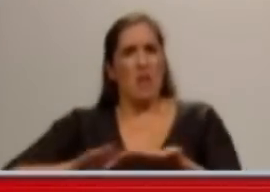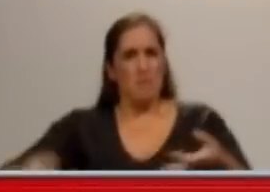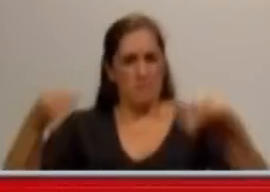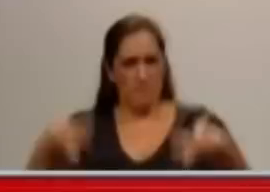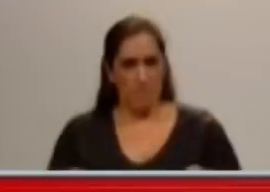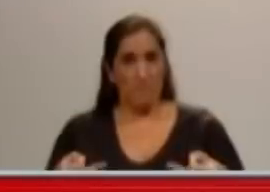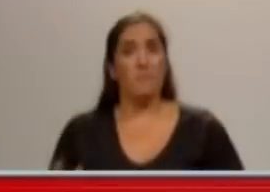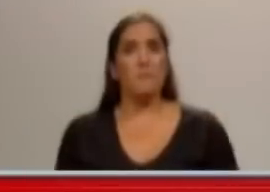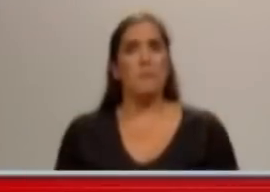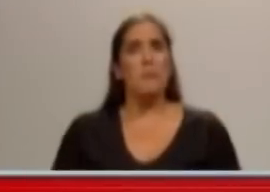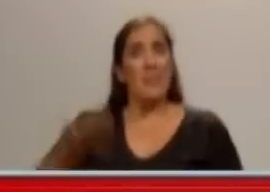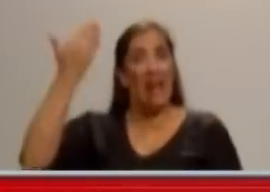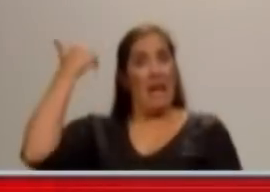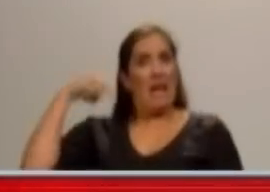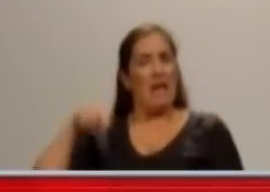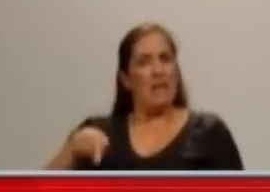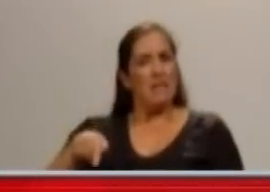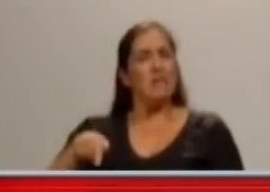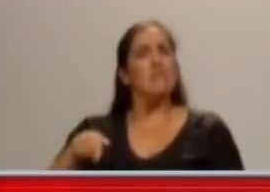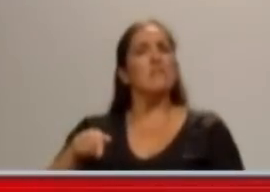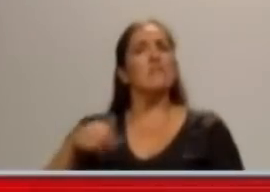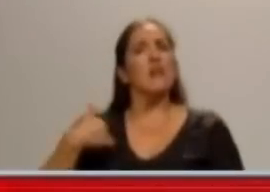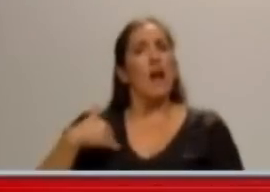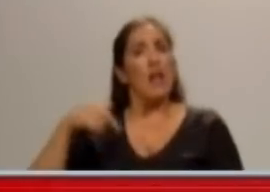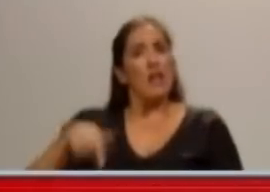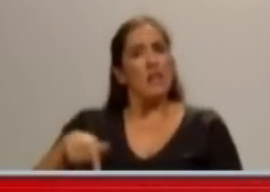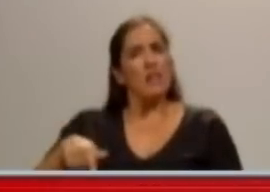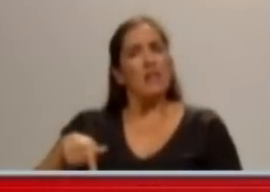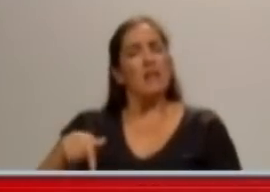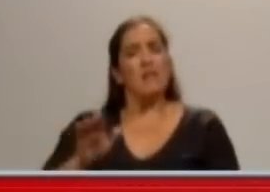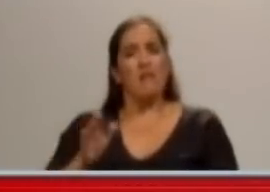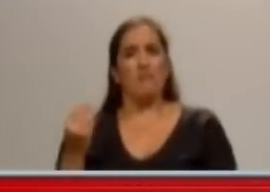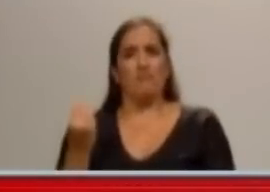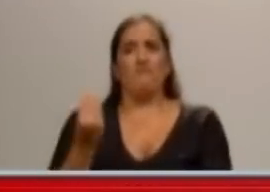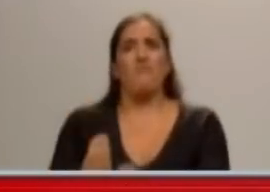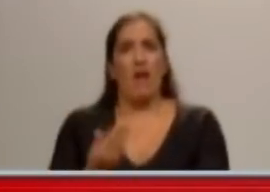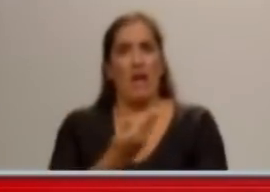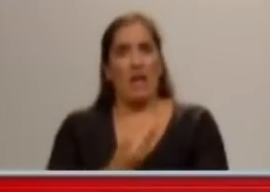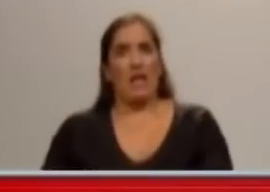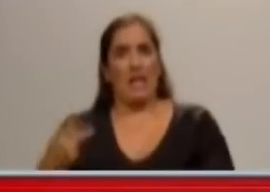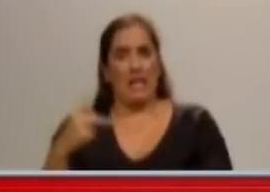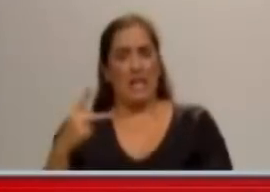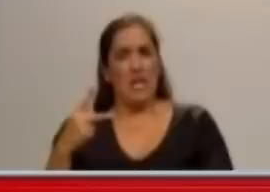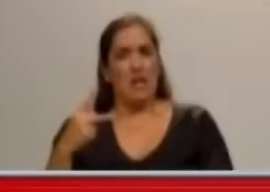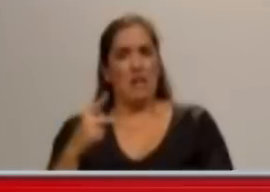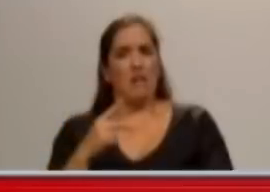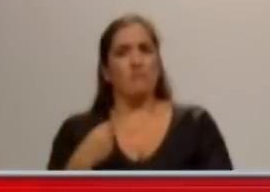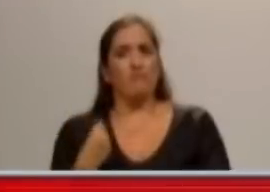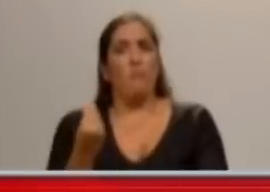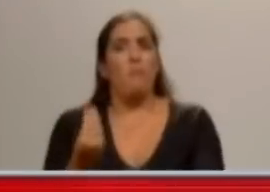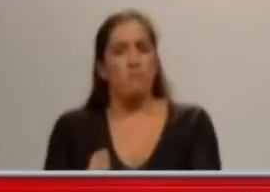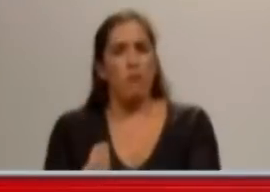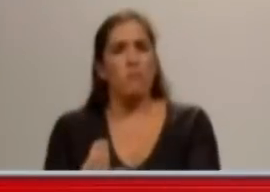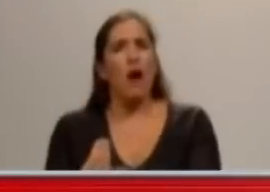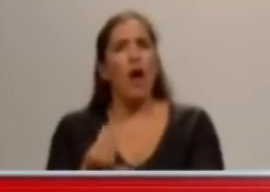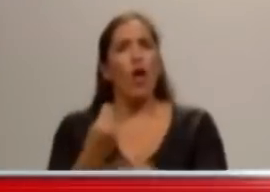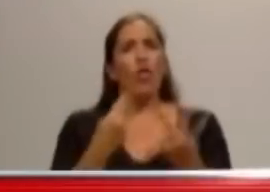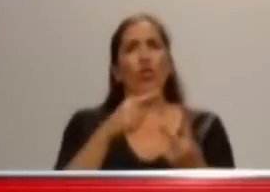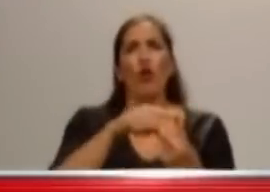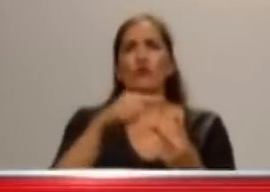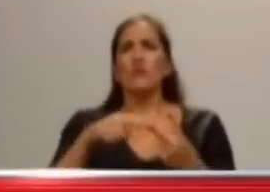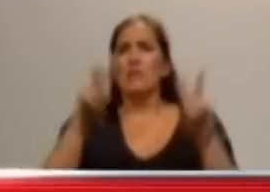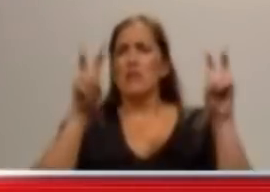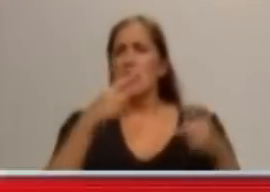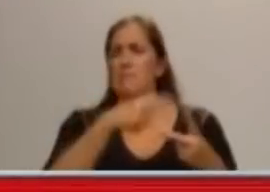la Presidenta intenta ponerse como víctima de todo este episodio. La verdad que la víctima es que murió Alberto Nisman. Y el tercer